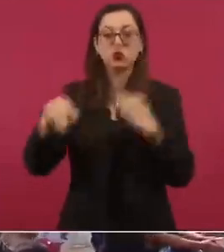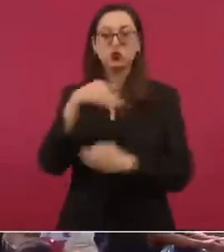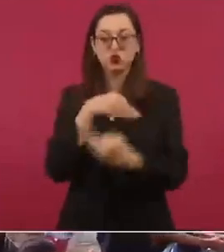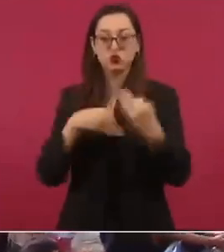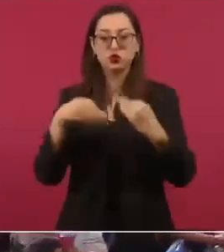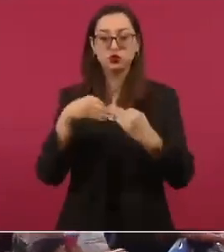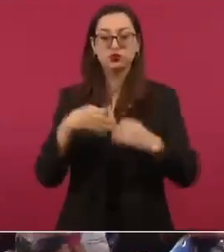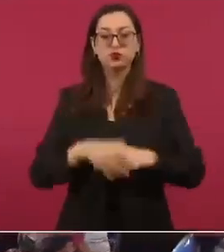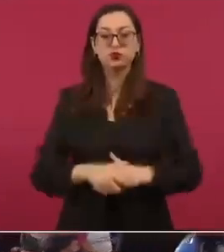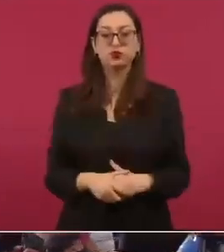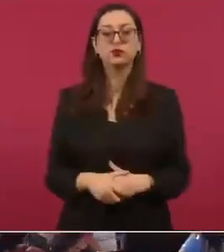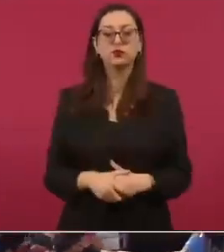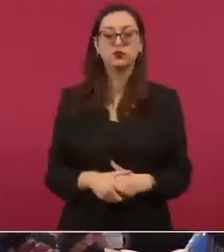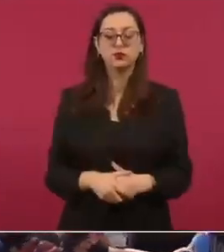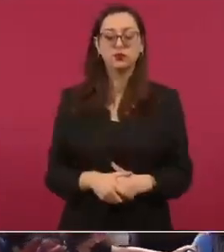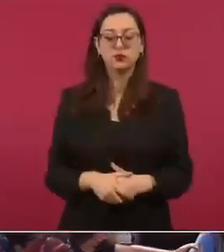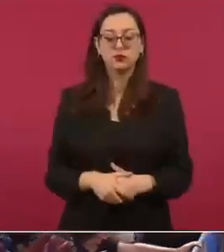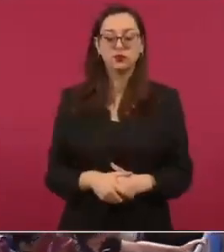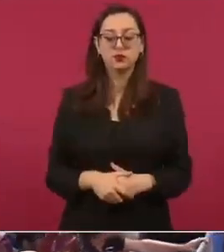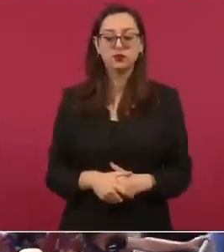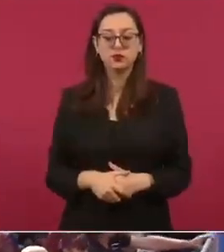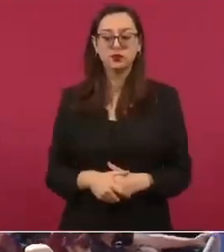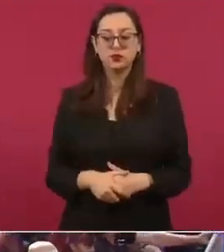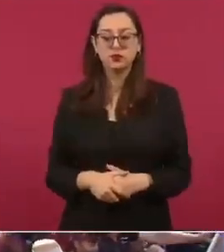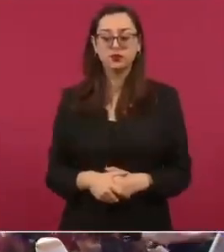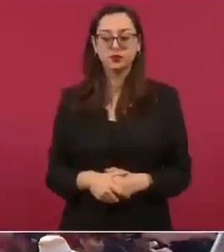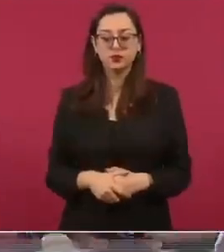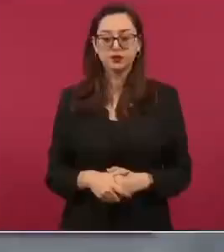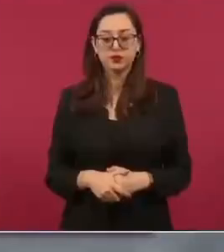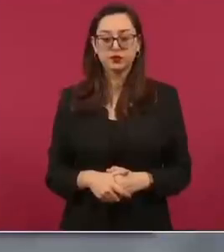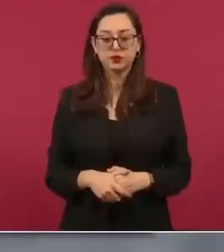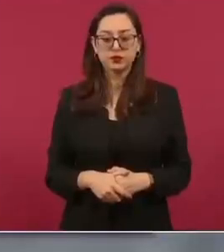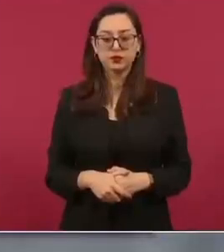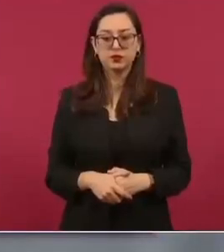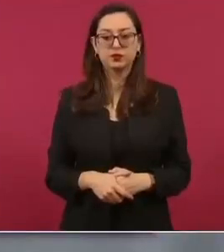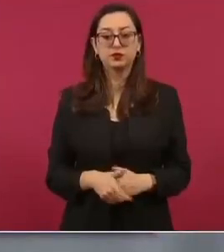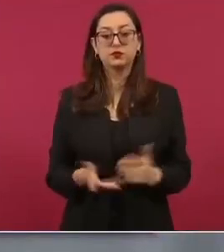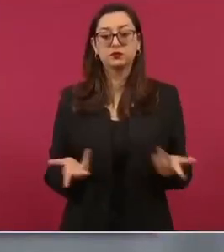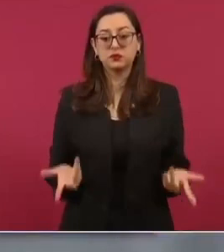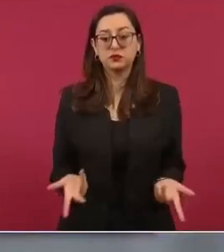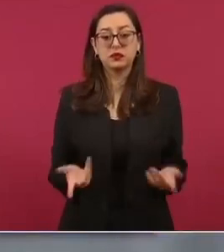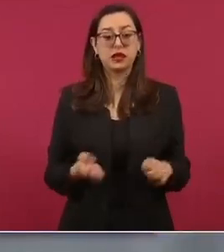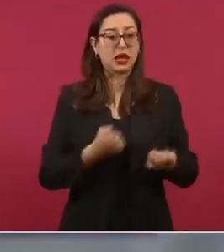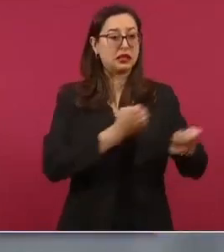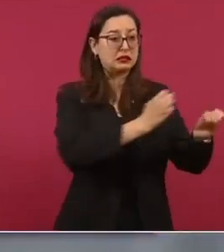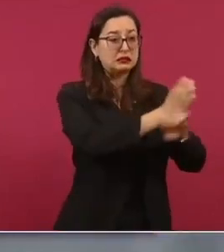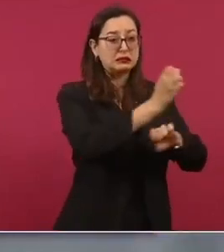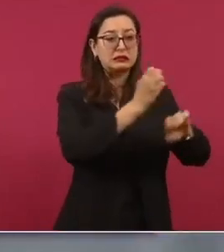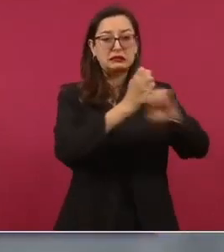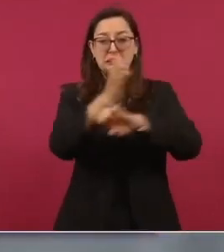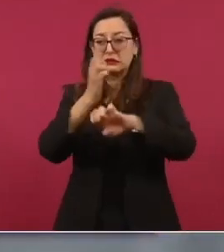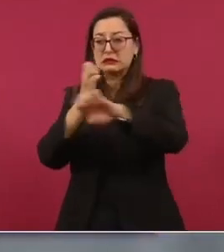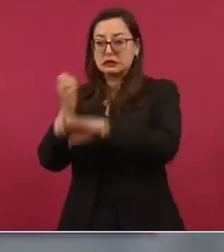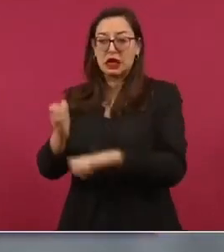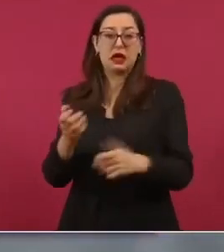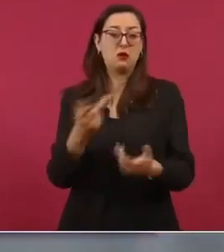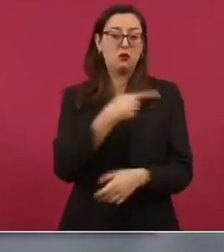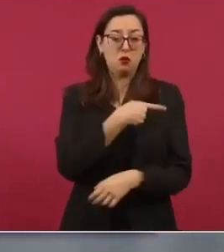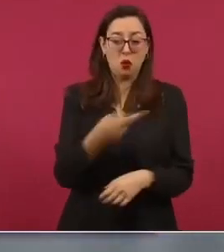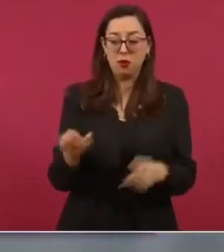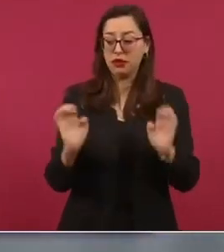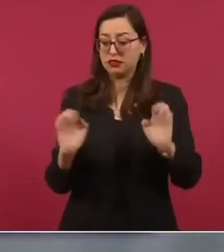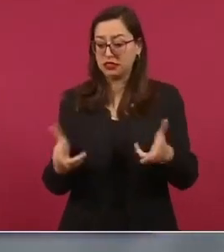en los estados con mayor pobreza como Chiapas,